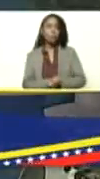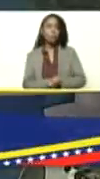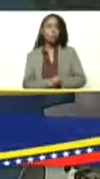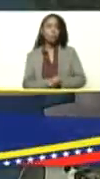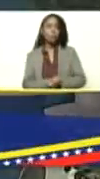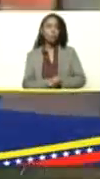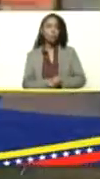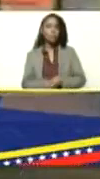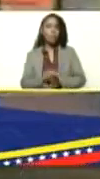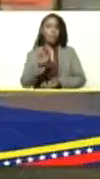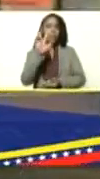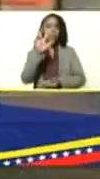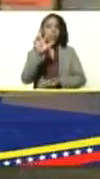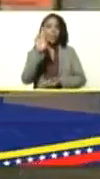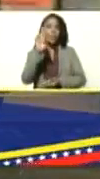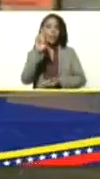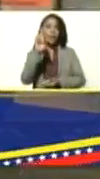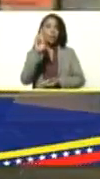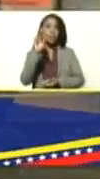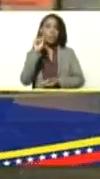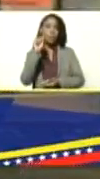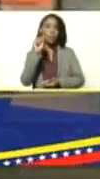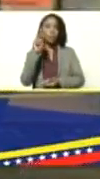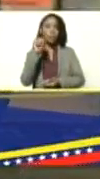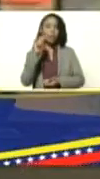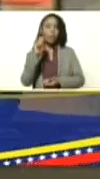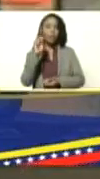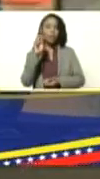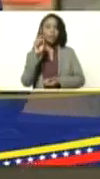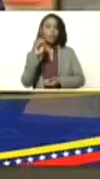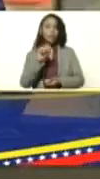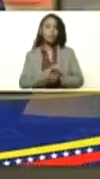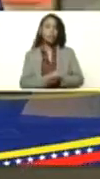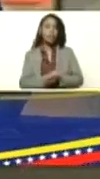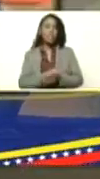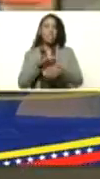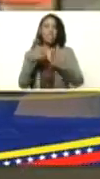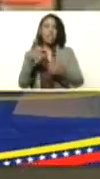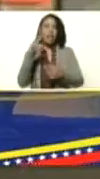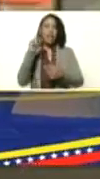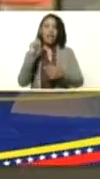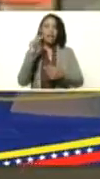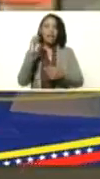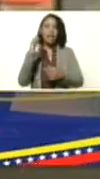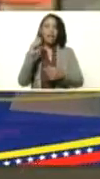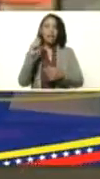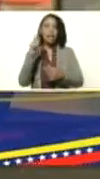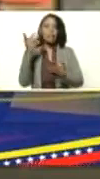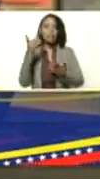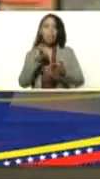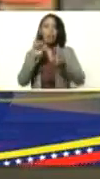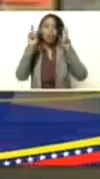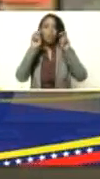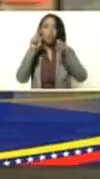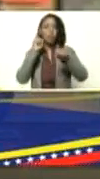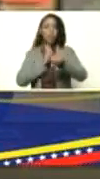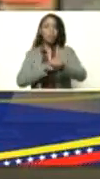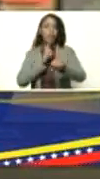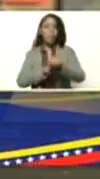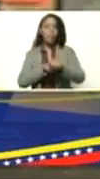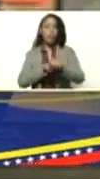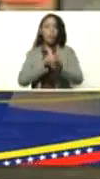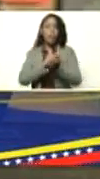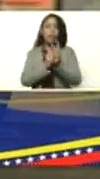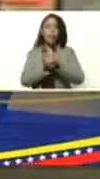3R punto net y que la net nueva época de transición